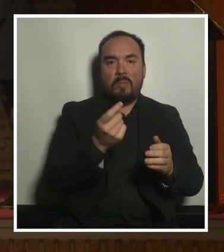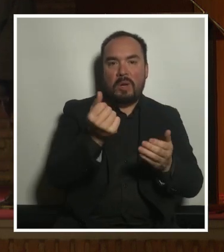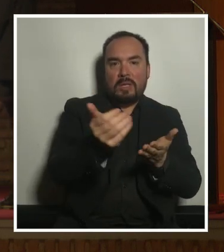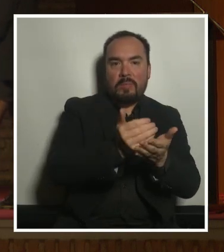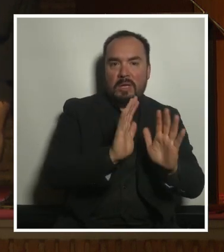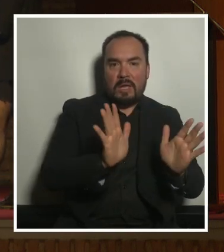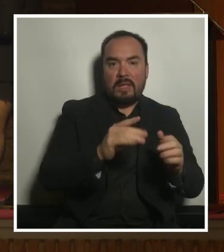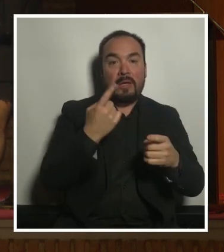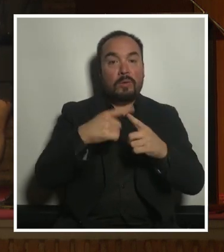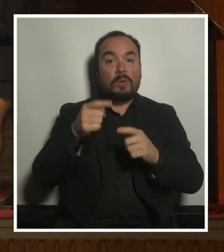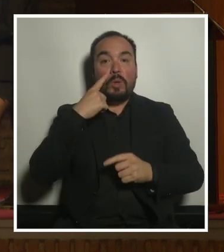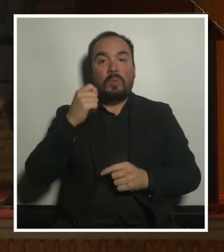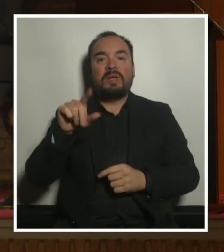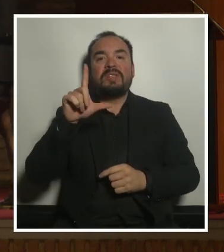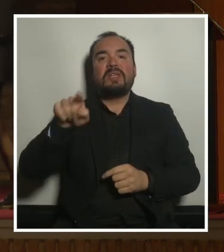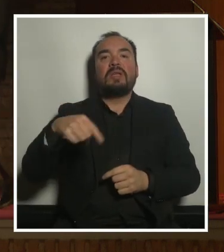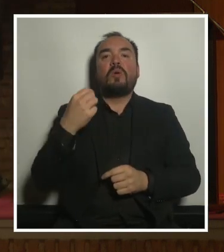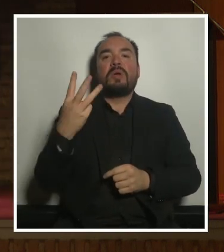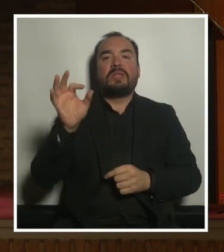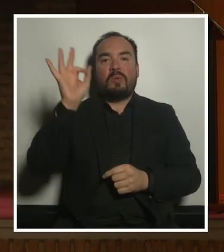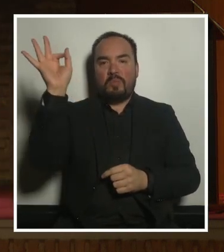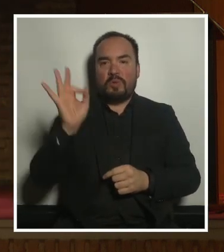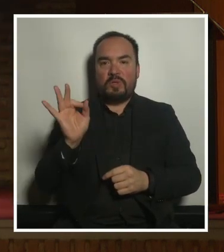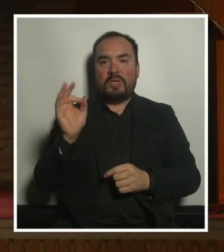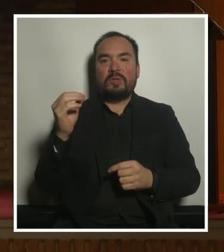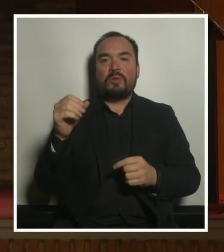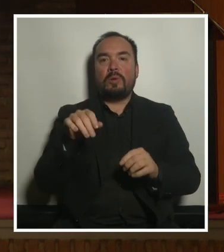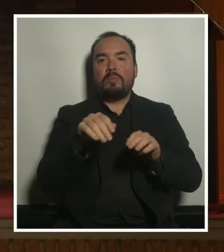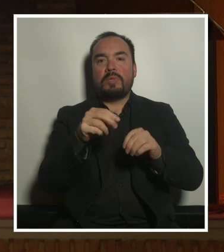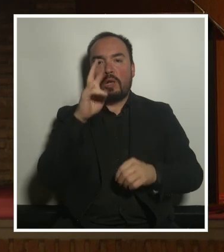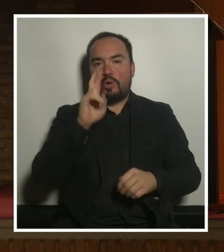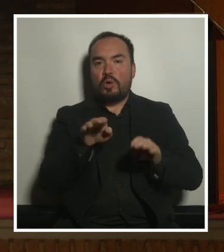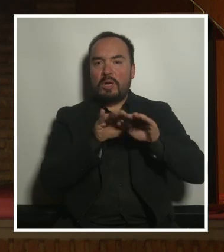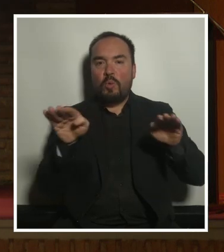,3% de acuerdo con los cálculos de la CEPAL.